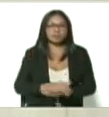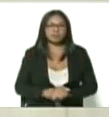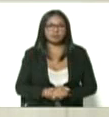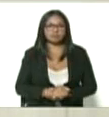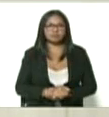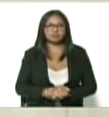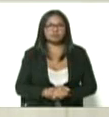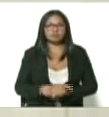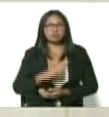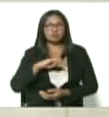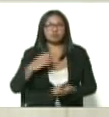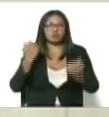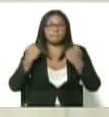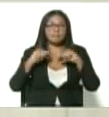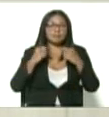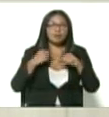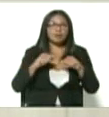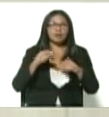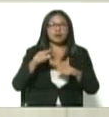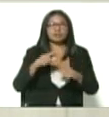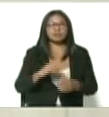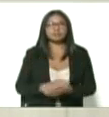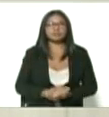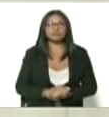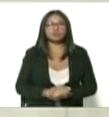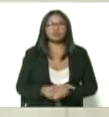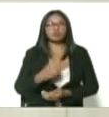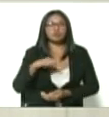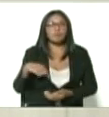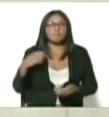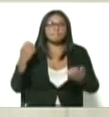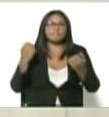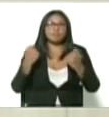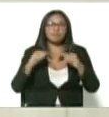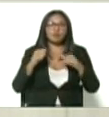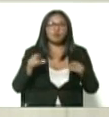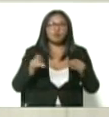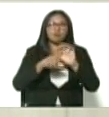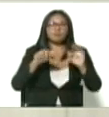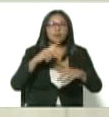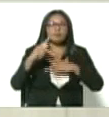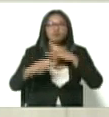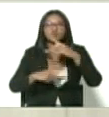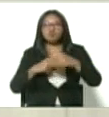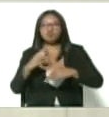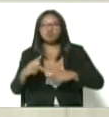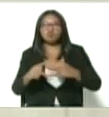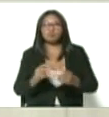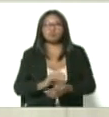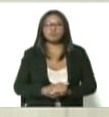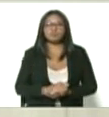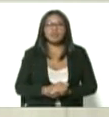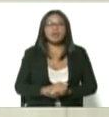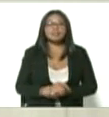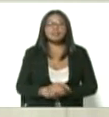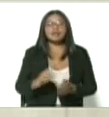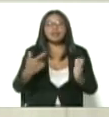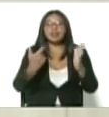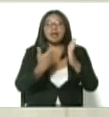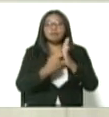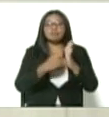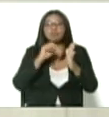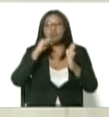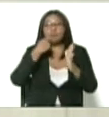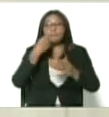preparamos para esta etapa como nos estamos preparando para la producción de la Sputnik V en Venezuela